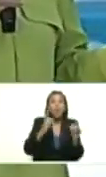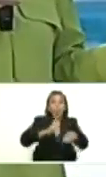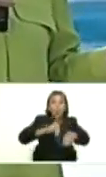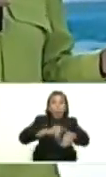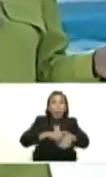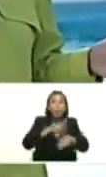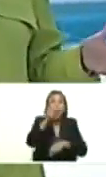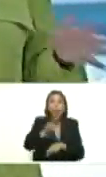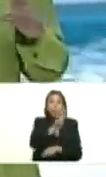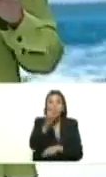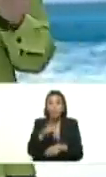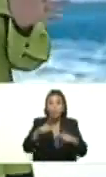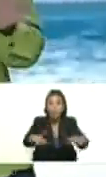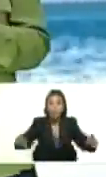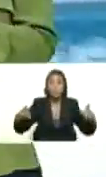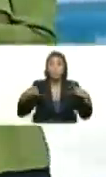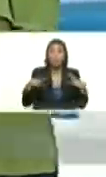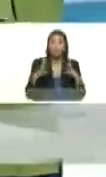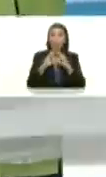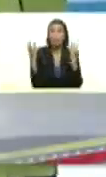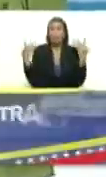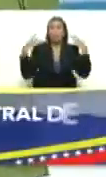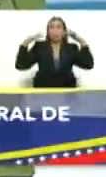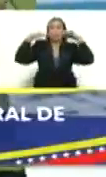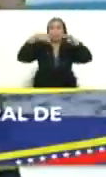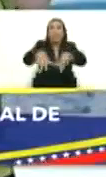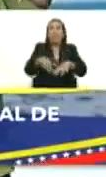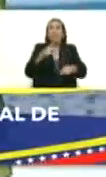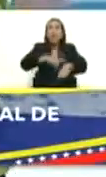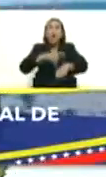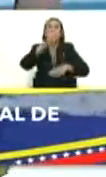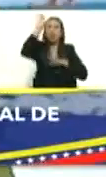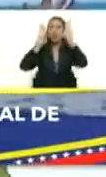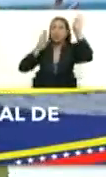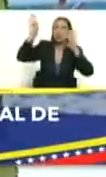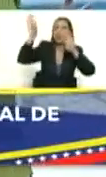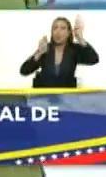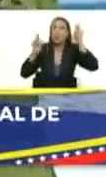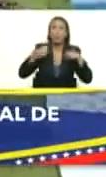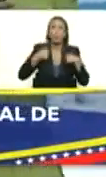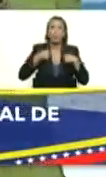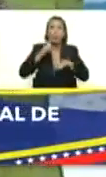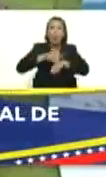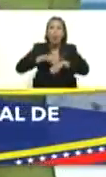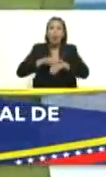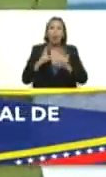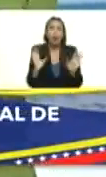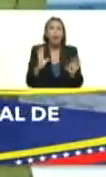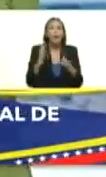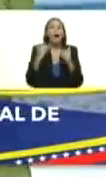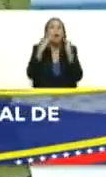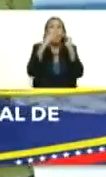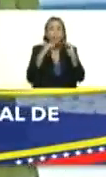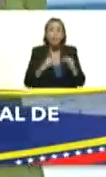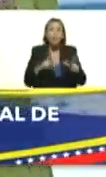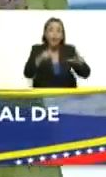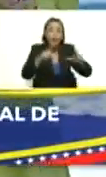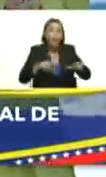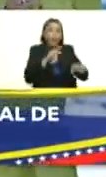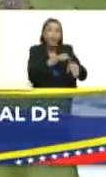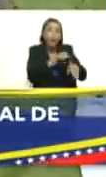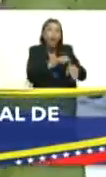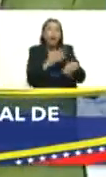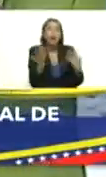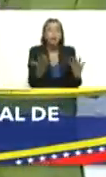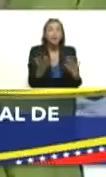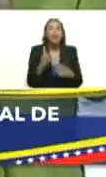para el uso de las piscinas porque ahorita todos se van a disputar qué horas van a entrenar así que estamos muy contentos de verdad que sí